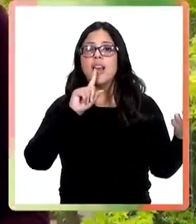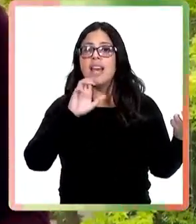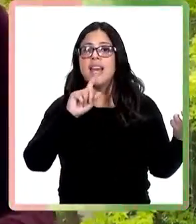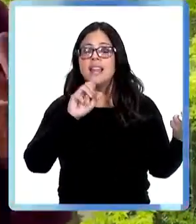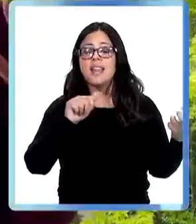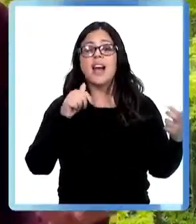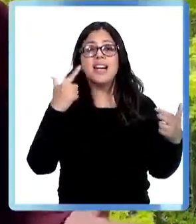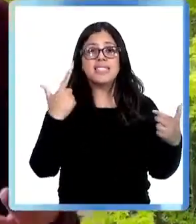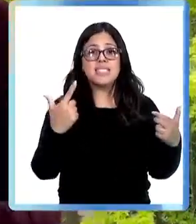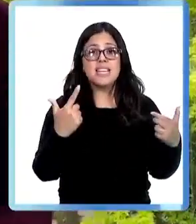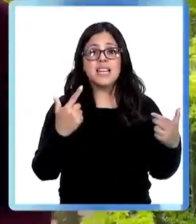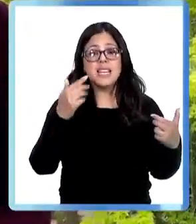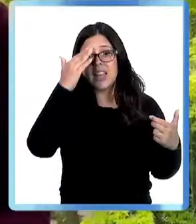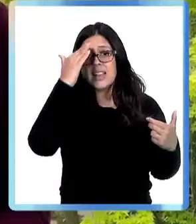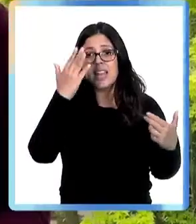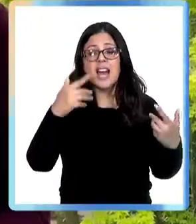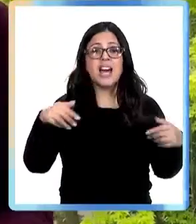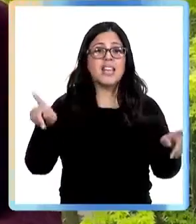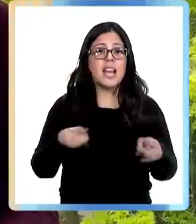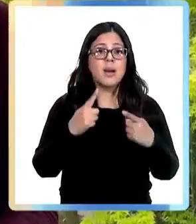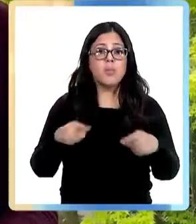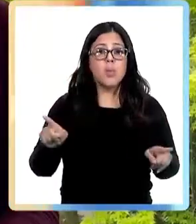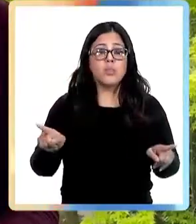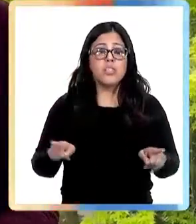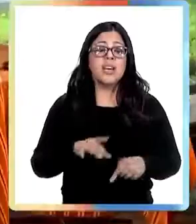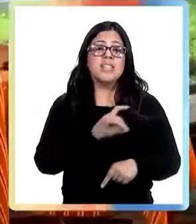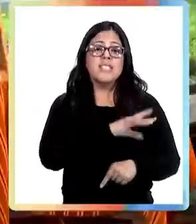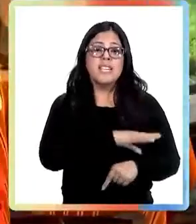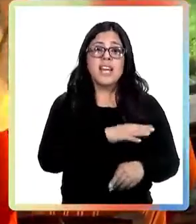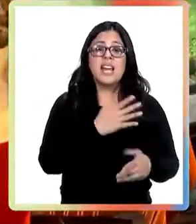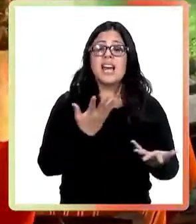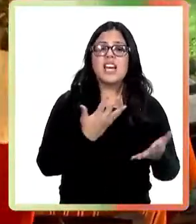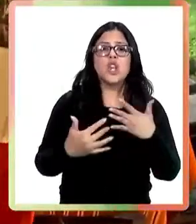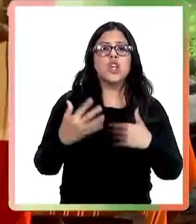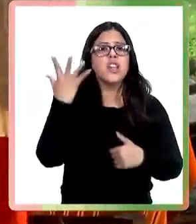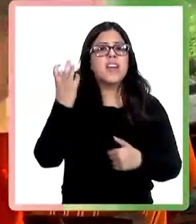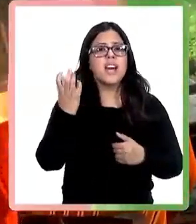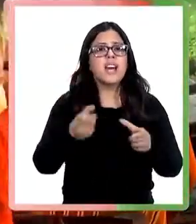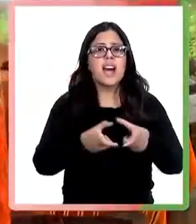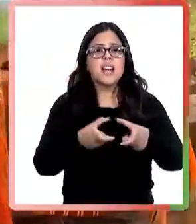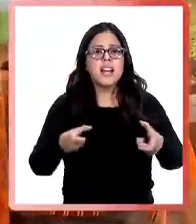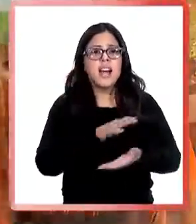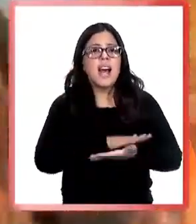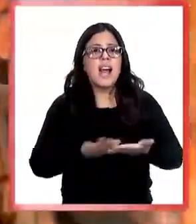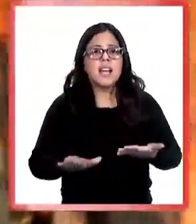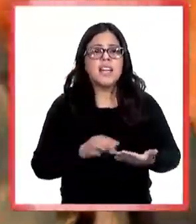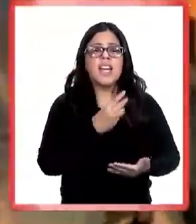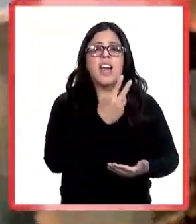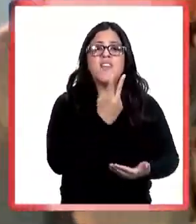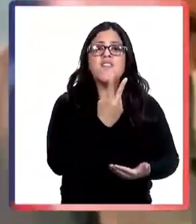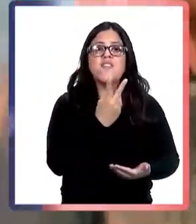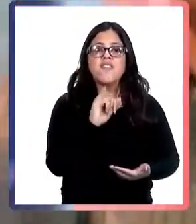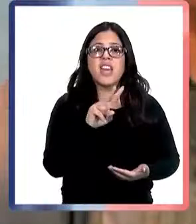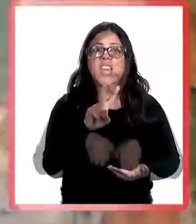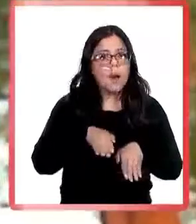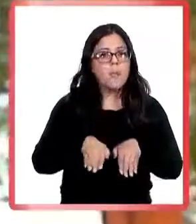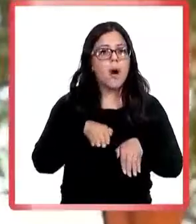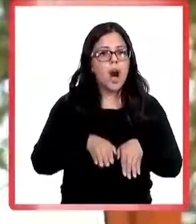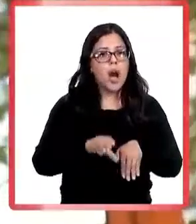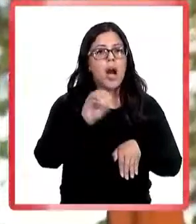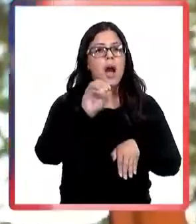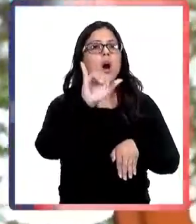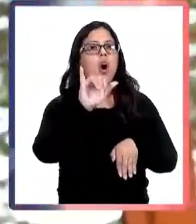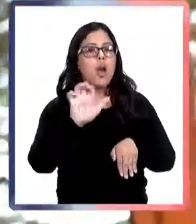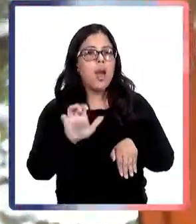Música Chilena solamente tienes que sacar tu ticket en vivoticket.cl porque la actividad es completamente gratuita los esperamos a todas y todos